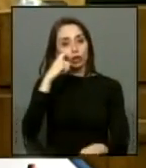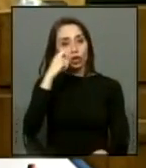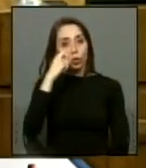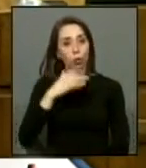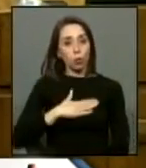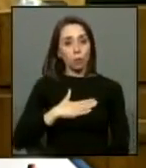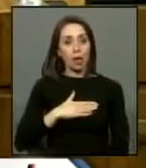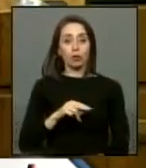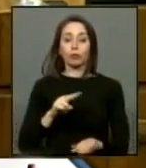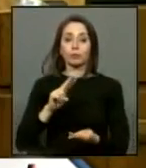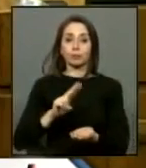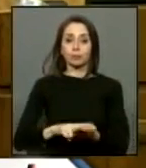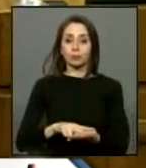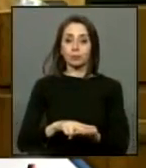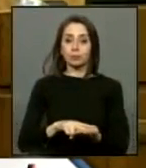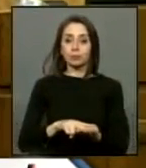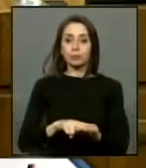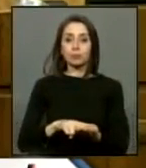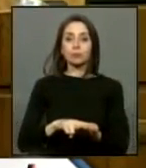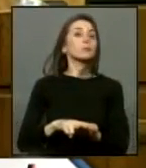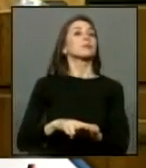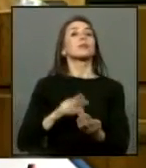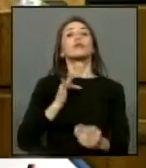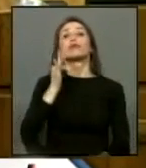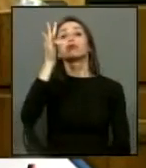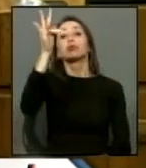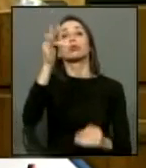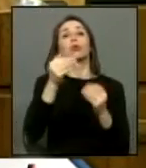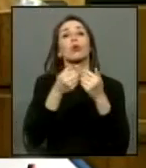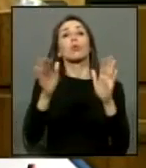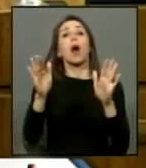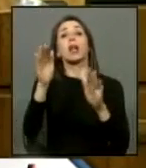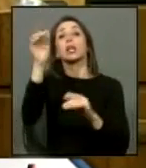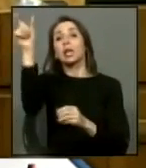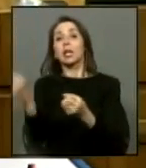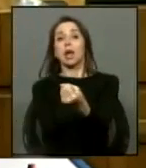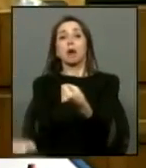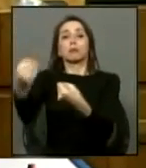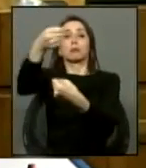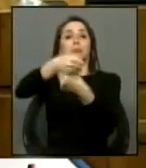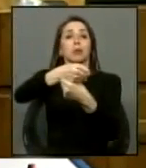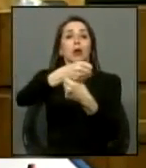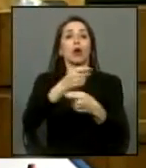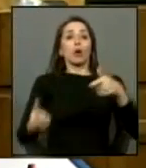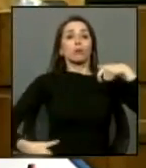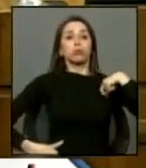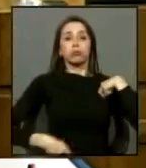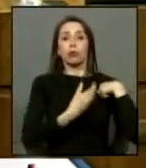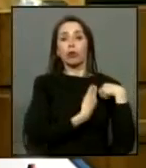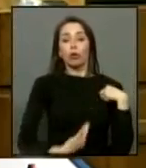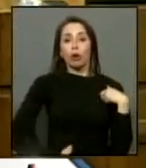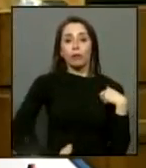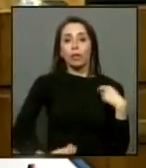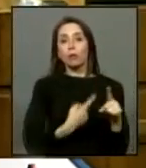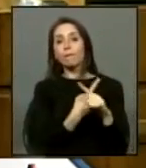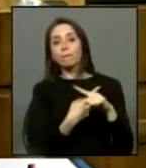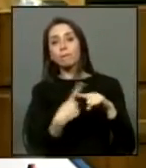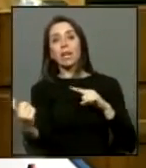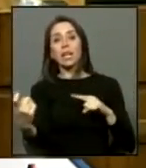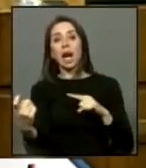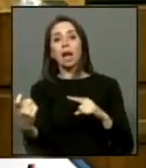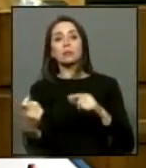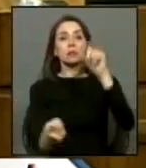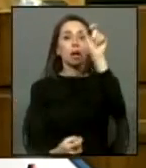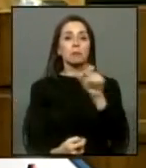porque la verdad el día de mañana cualquiera puede ser gobierno y poder tomar una venganza contra